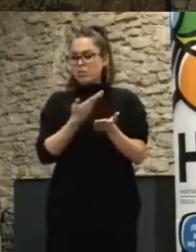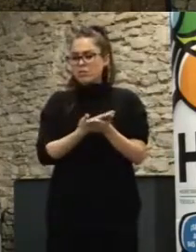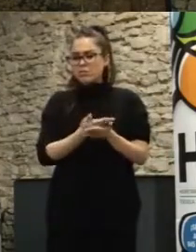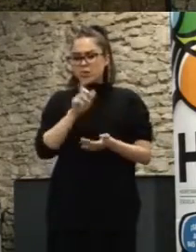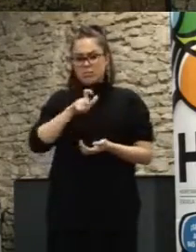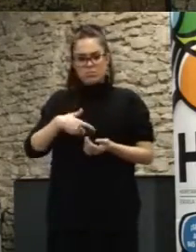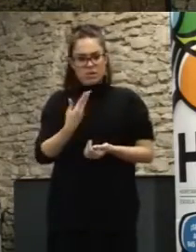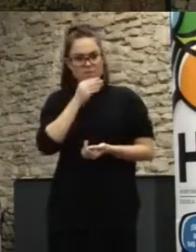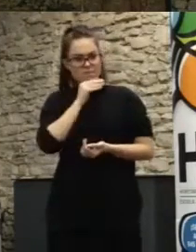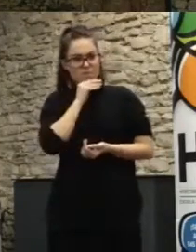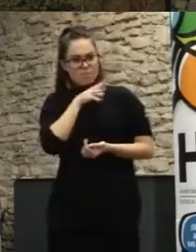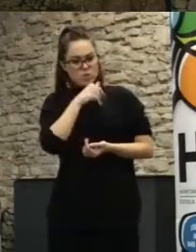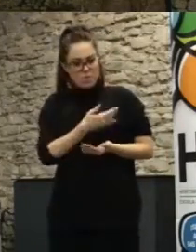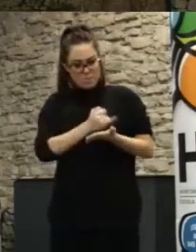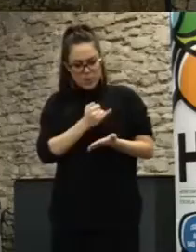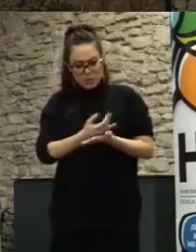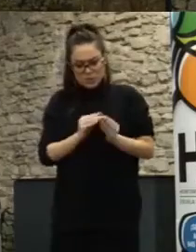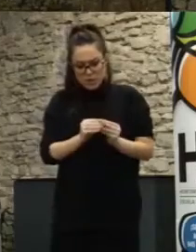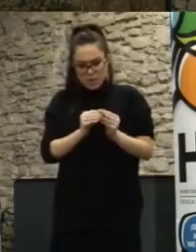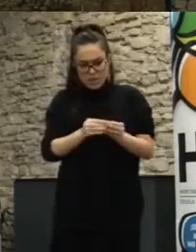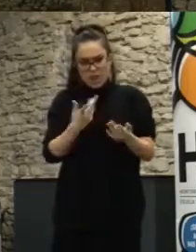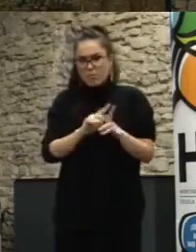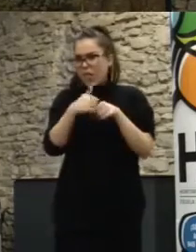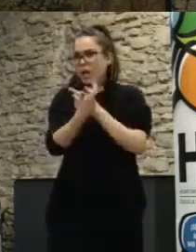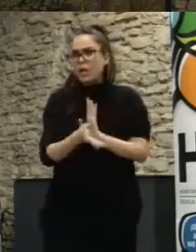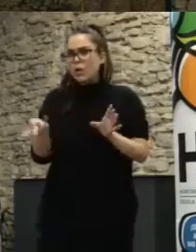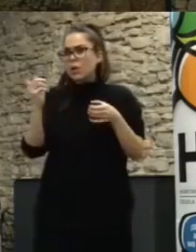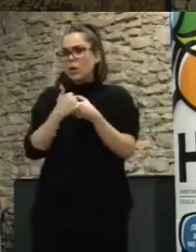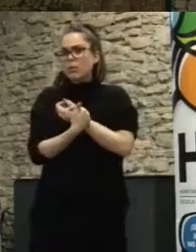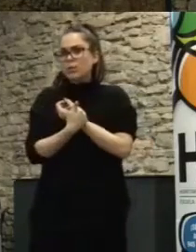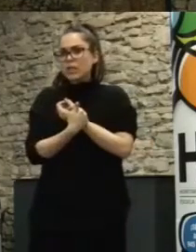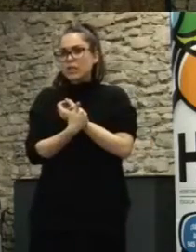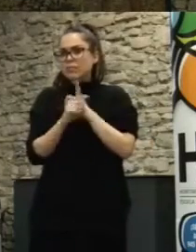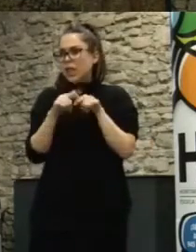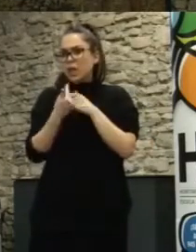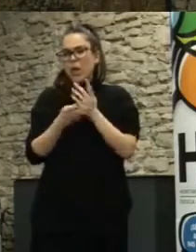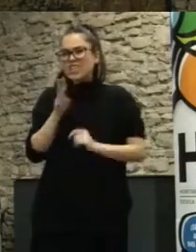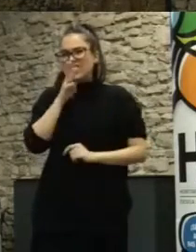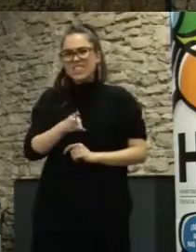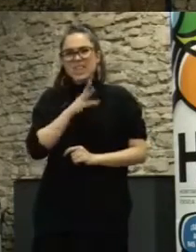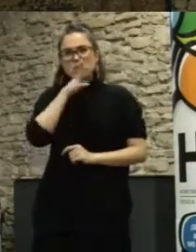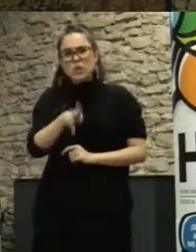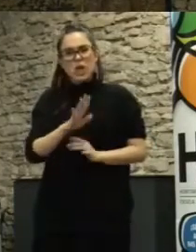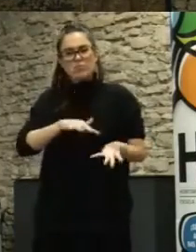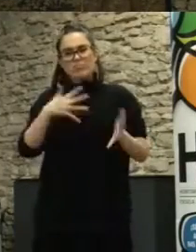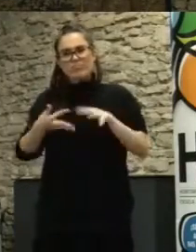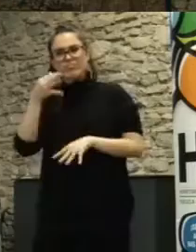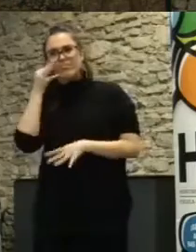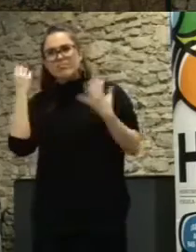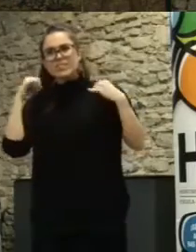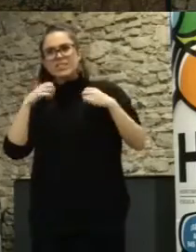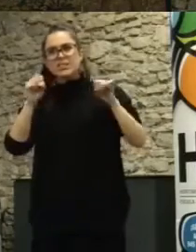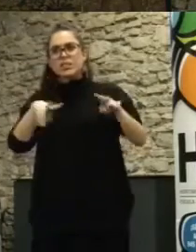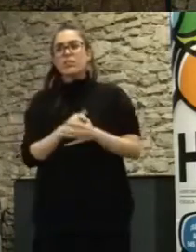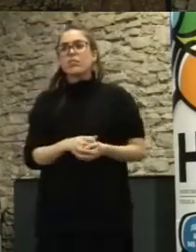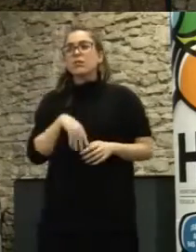cabreada porque los desarrollaba o iba a participar y no se desarrollaban en tres o cuatro años y la gente al año siguiente no